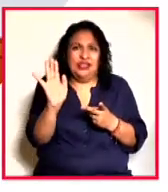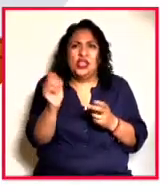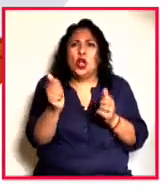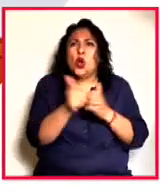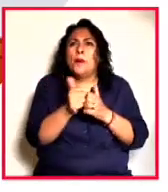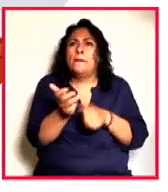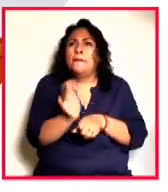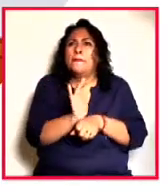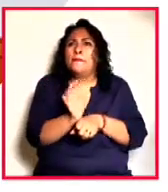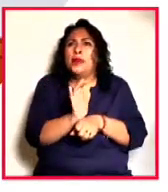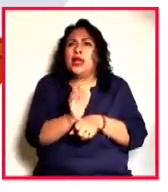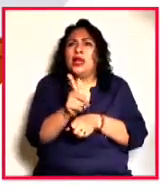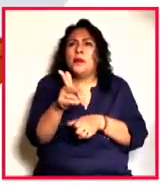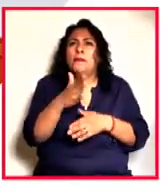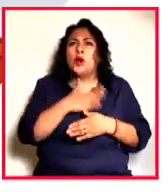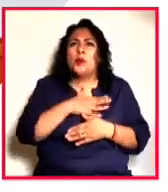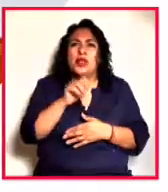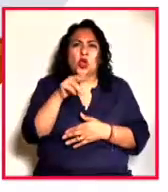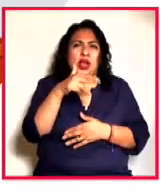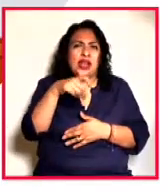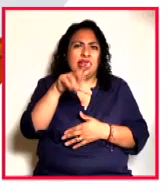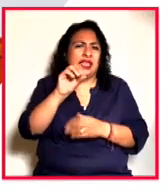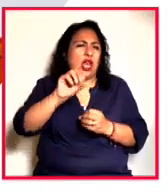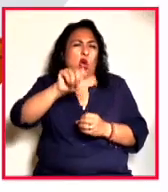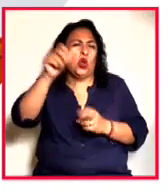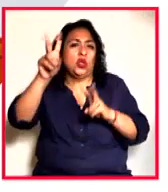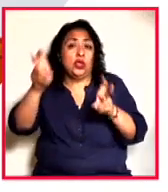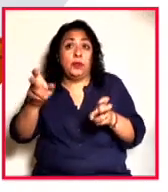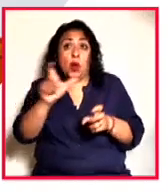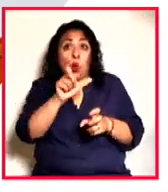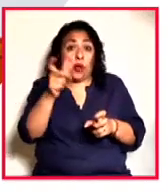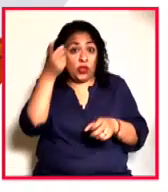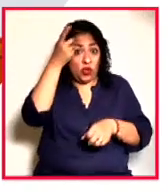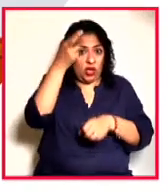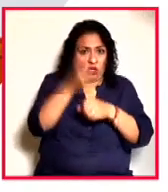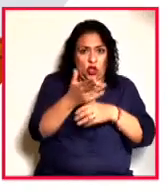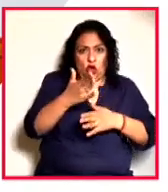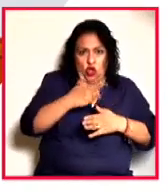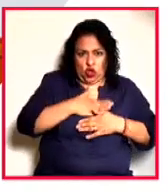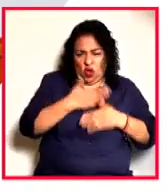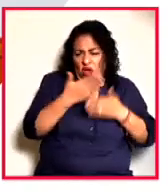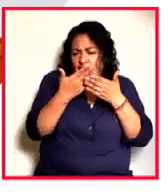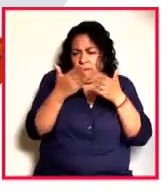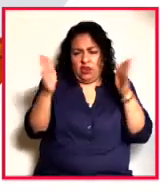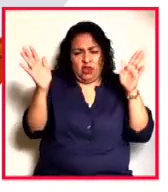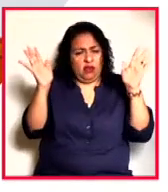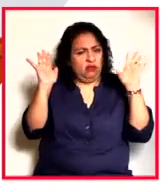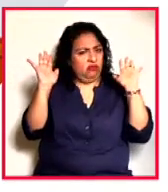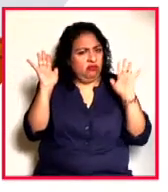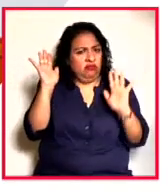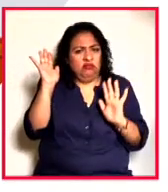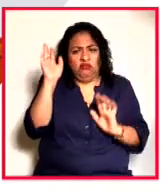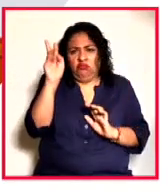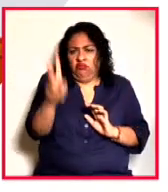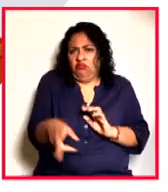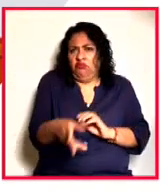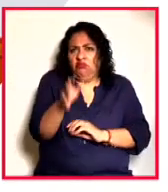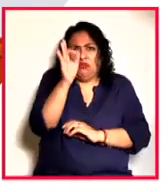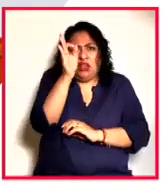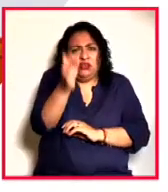película Te Prometo Anarquía, o otros temas, ¿no? En cambio, cuando lo dirige alguien como yo, que soy abierta muy, muy abiertamente